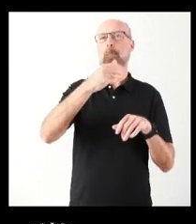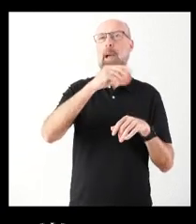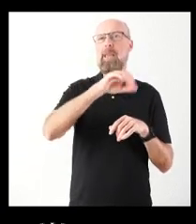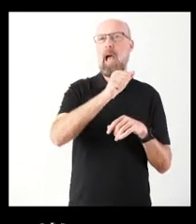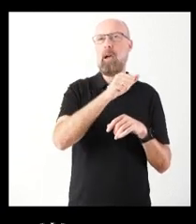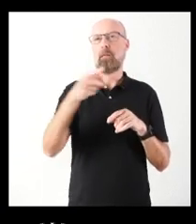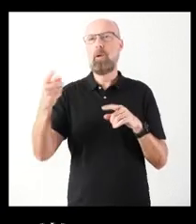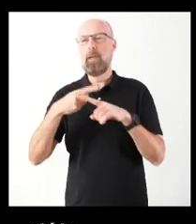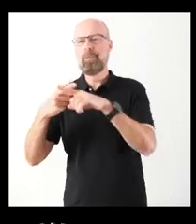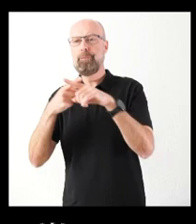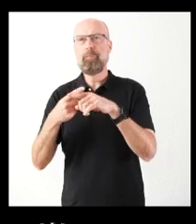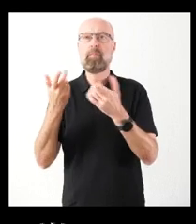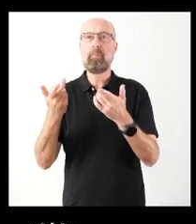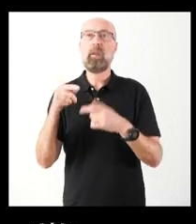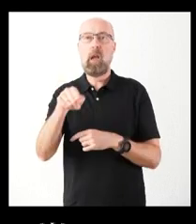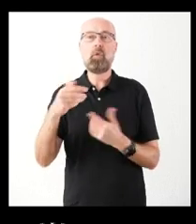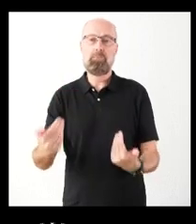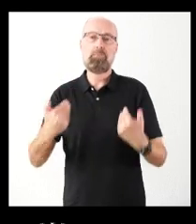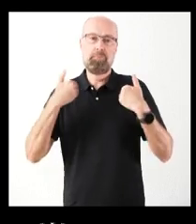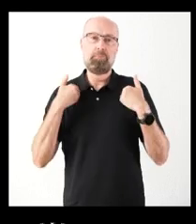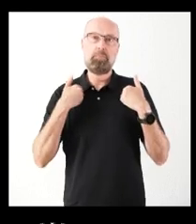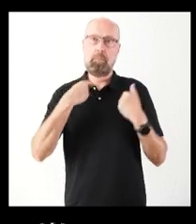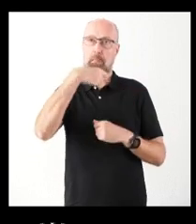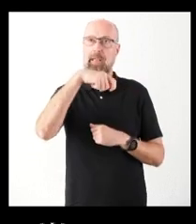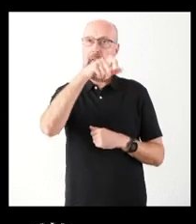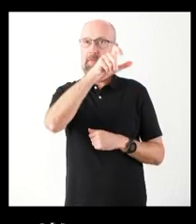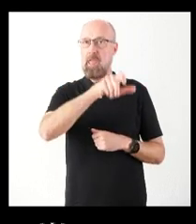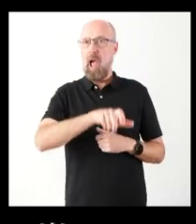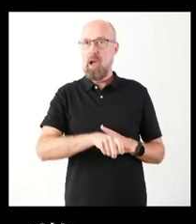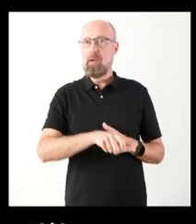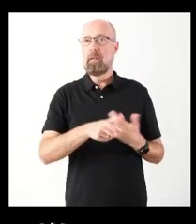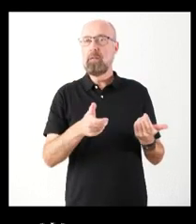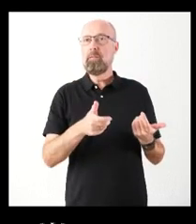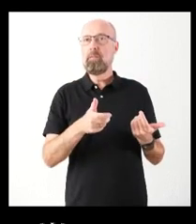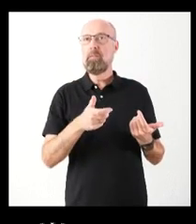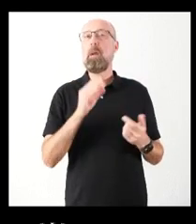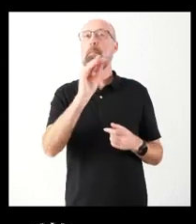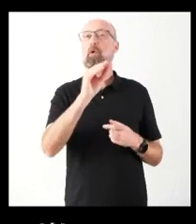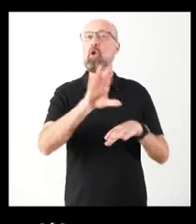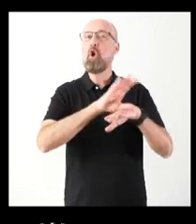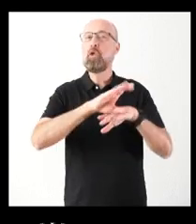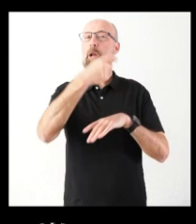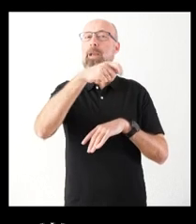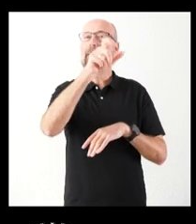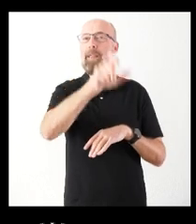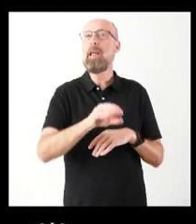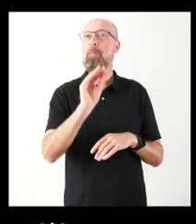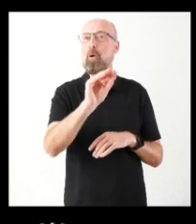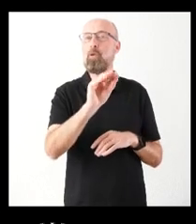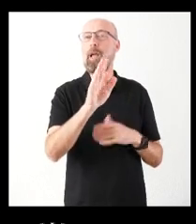como creo que compete a presidencia, le pregunto al consejero de presidencia antes de que se vaya. Por cierto,